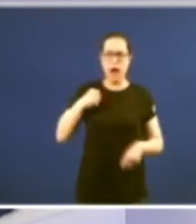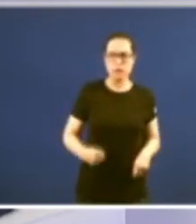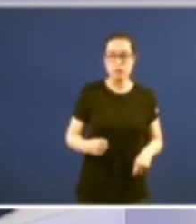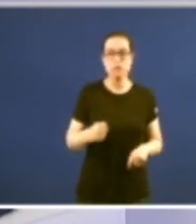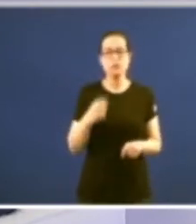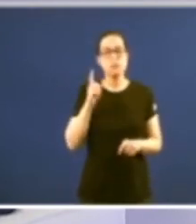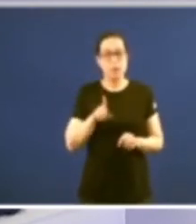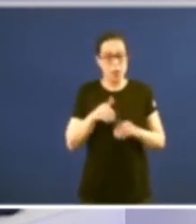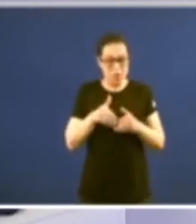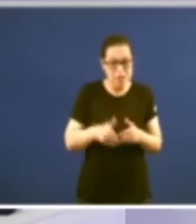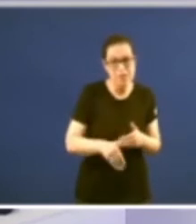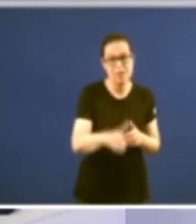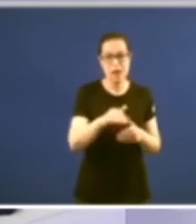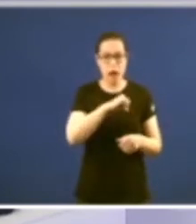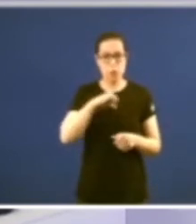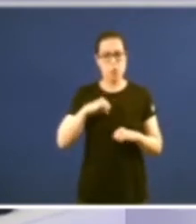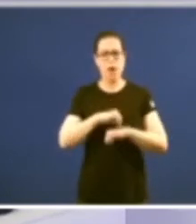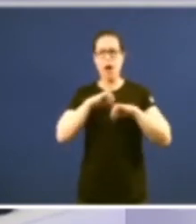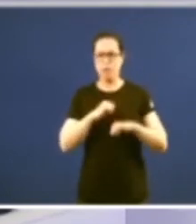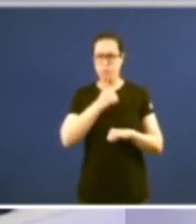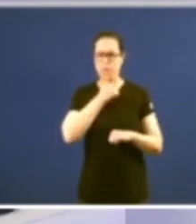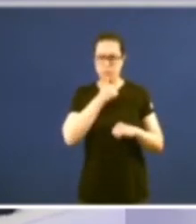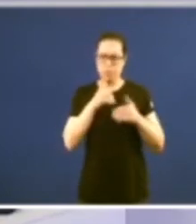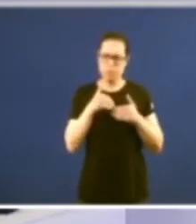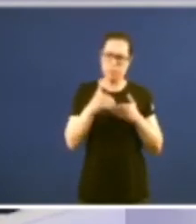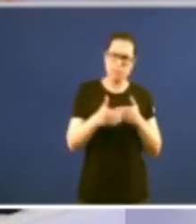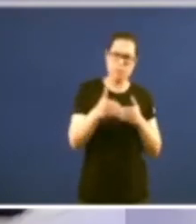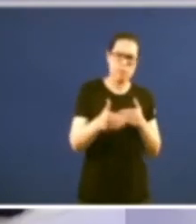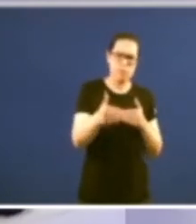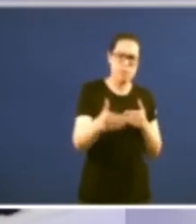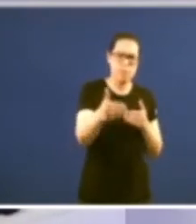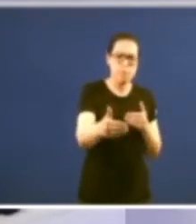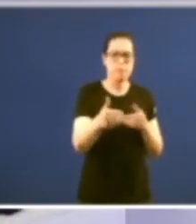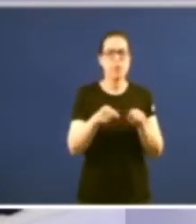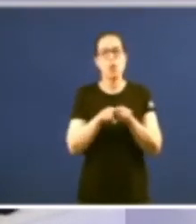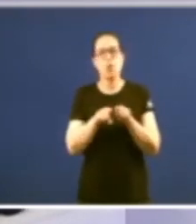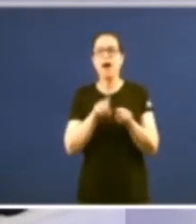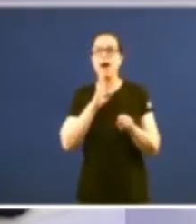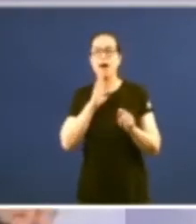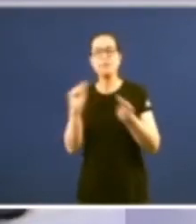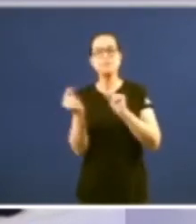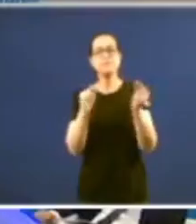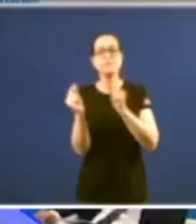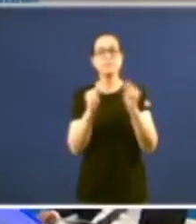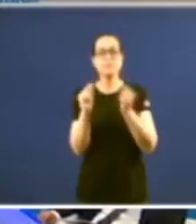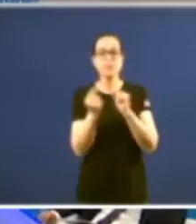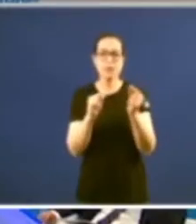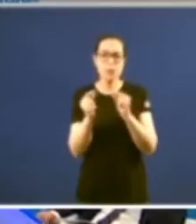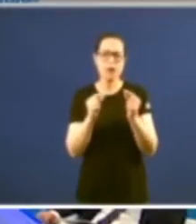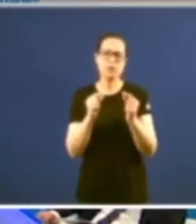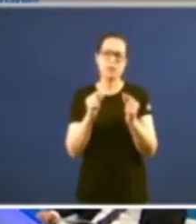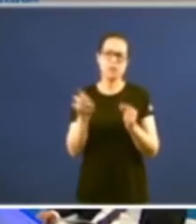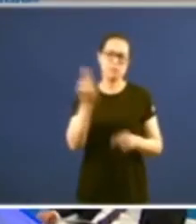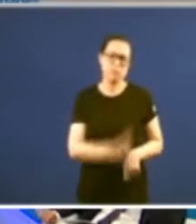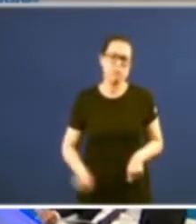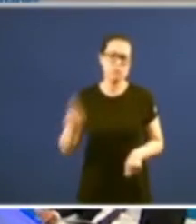moito camiño por percorrer e non me refiro exclusivamente ao reaberto debate unha cuestión tamén cíclica sobre